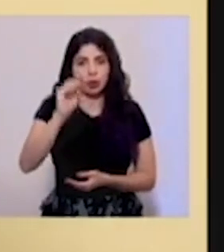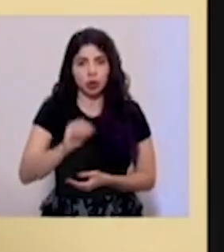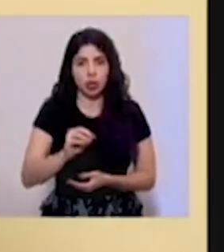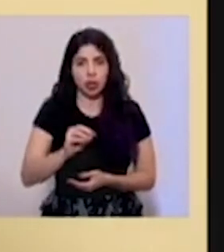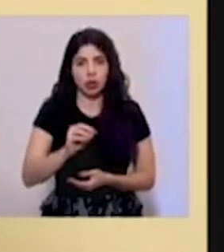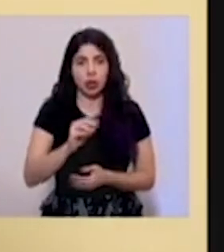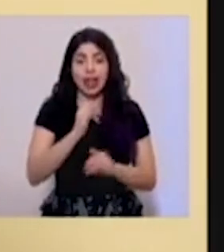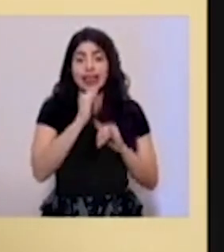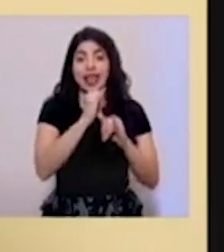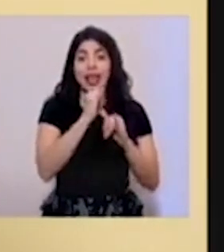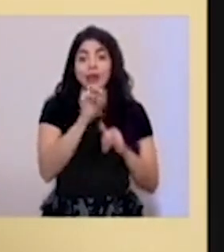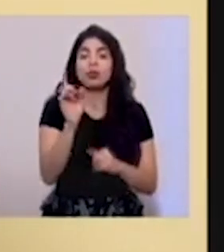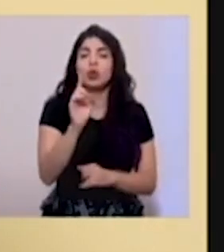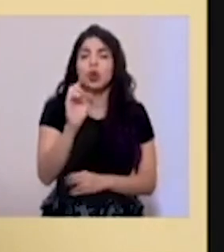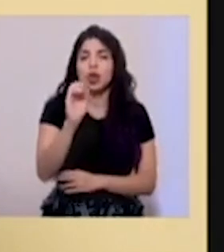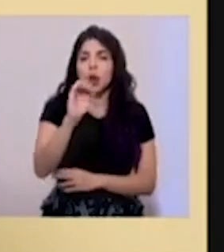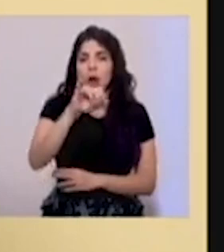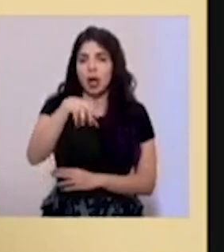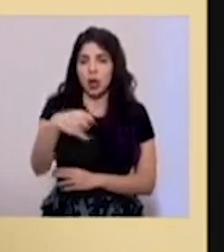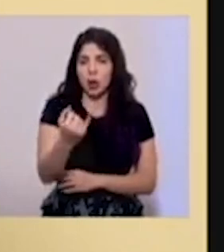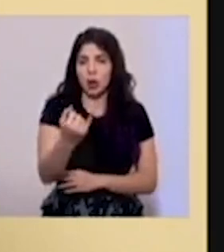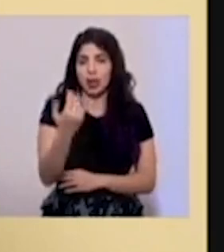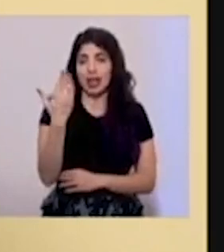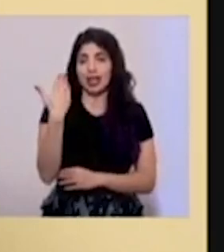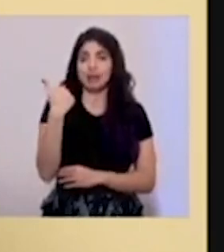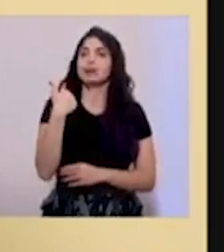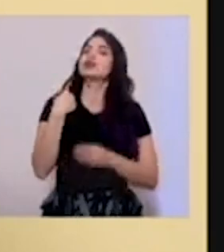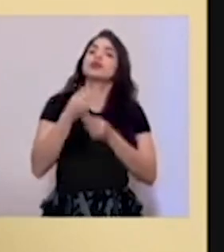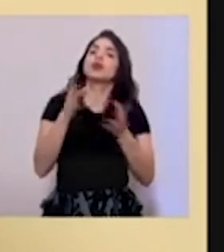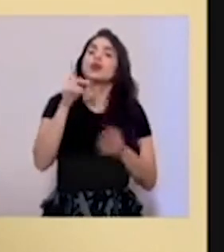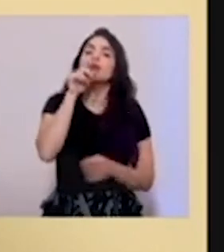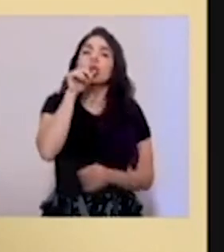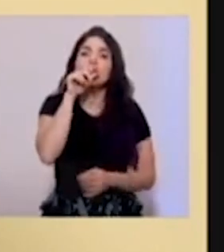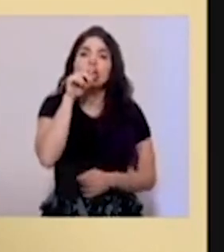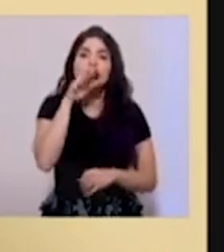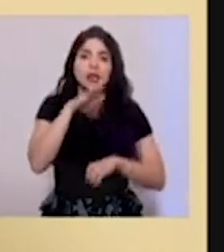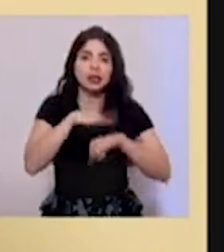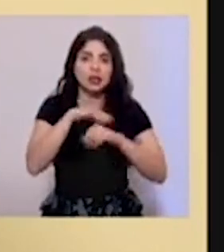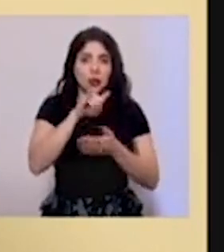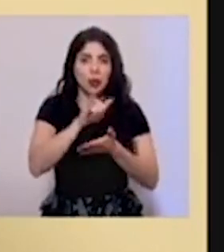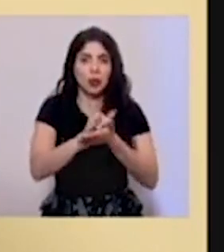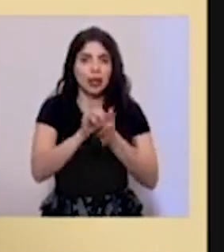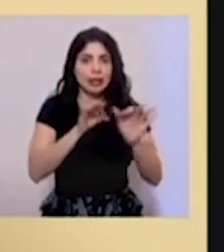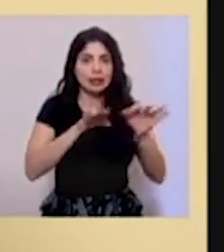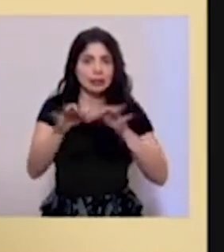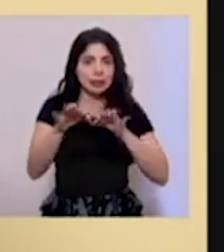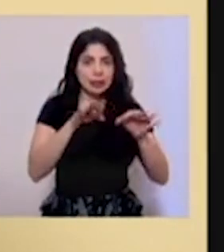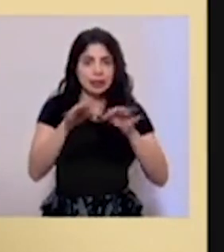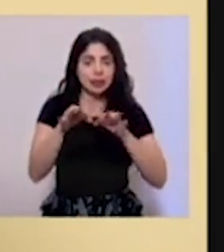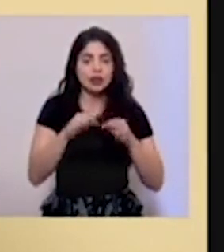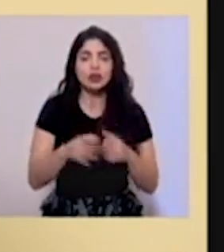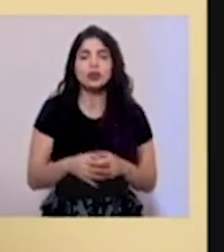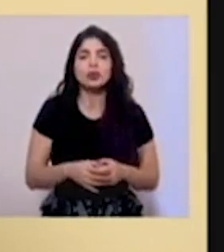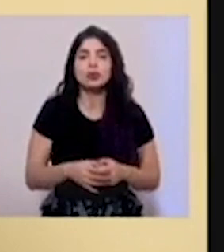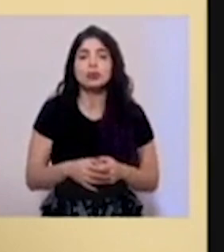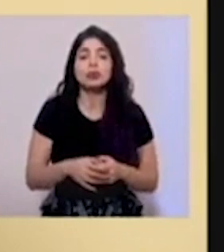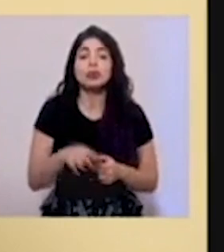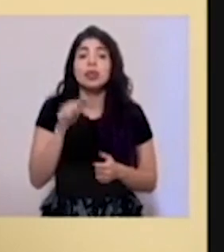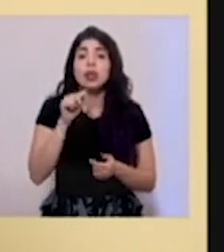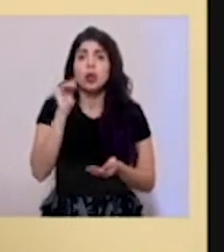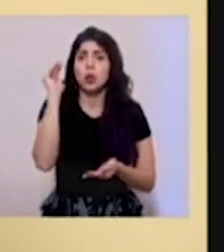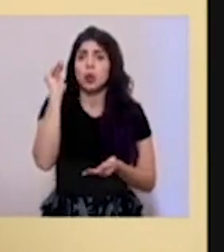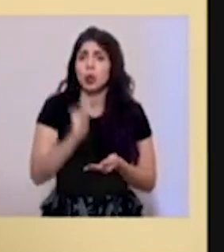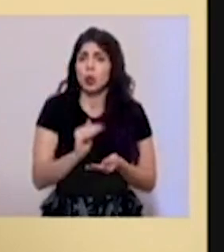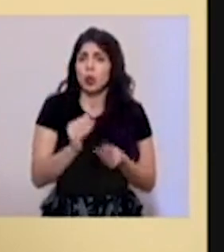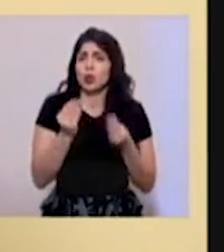denuncias formuladas en el OIJ. De hecho, ahora publiqué un Twitter al respecto de esa explicación. Y es una disminución